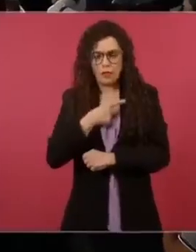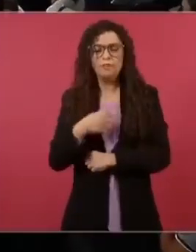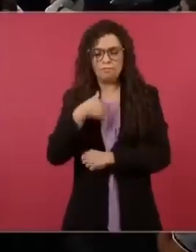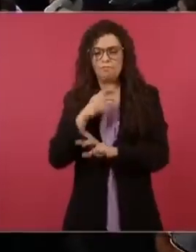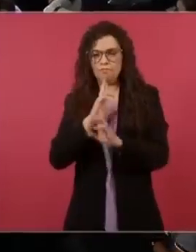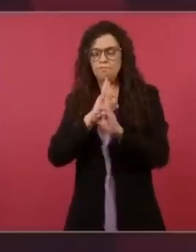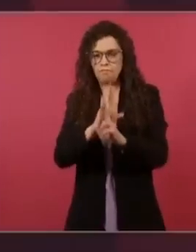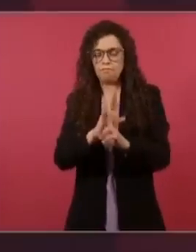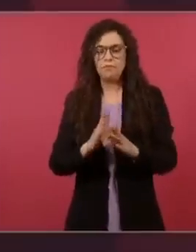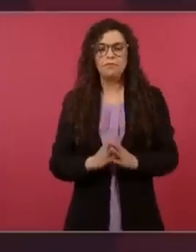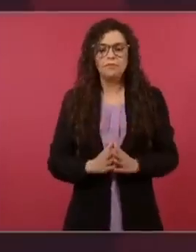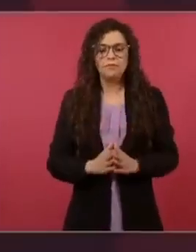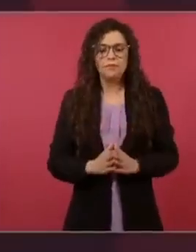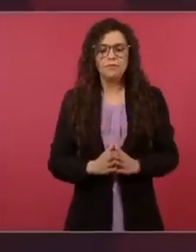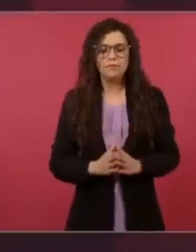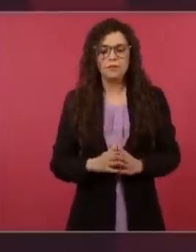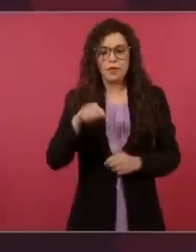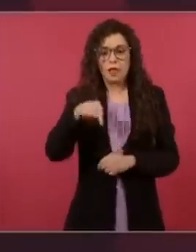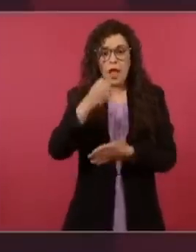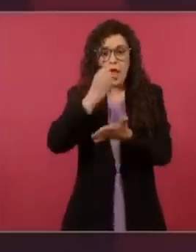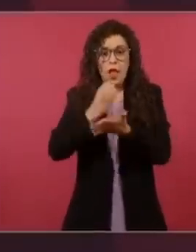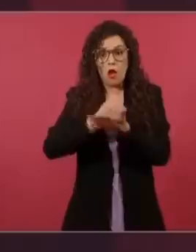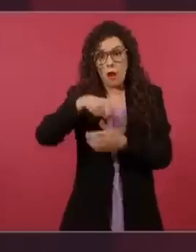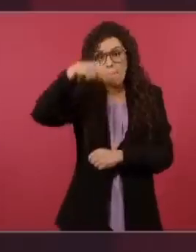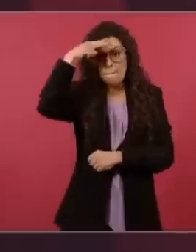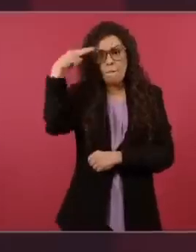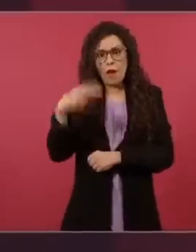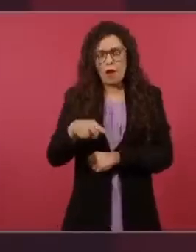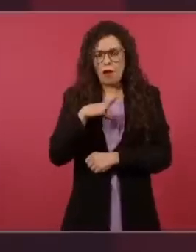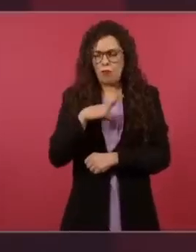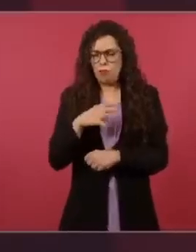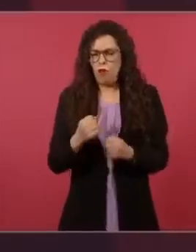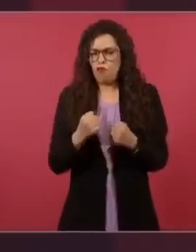solidez de la economía mexicana, de la solidez de la economía nacional